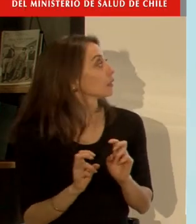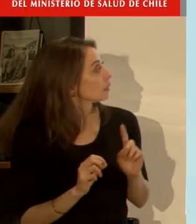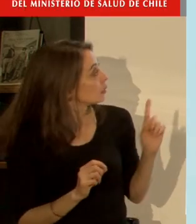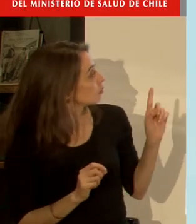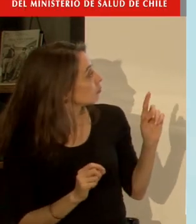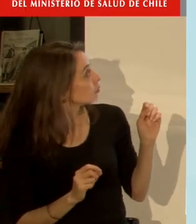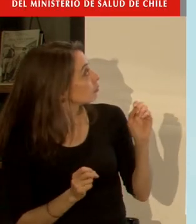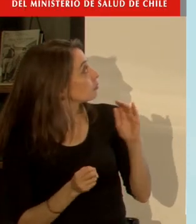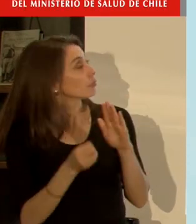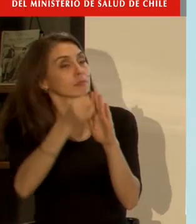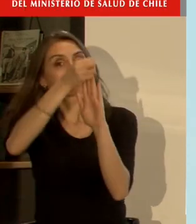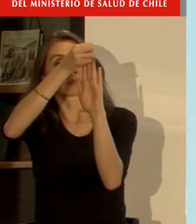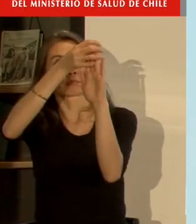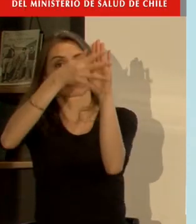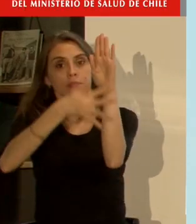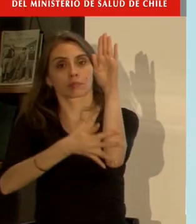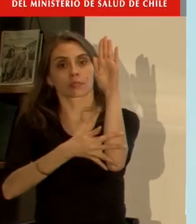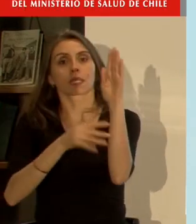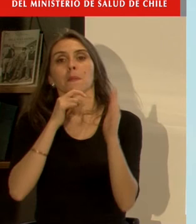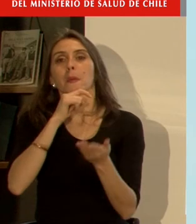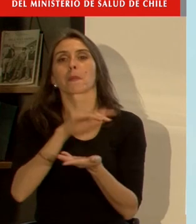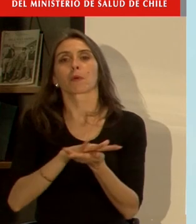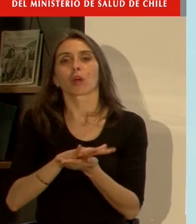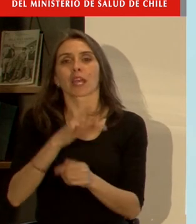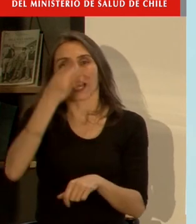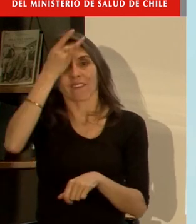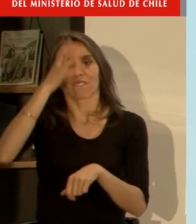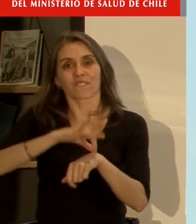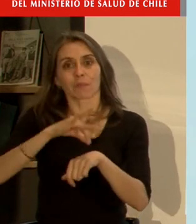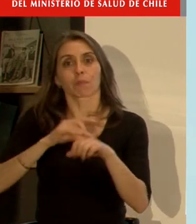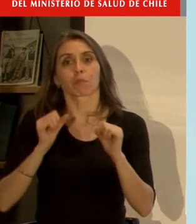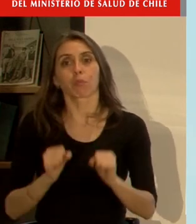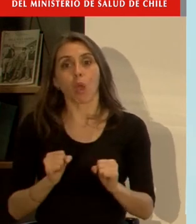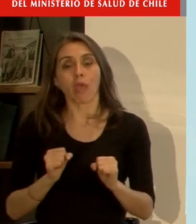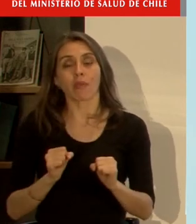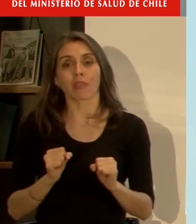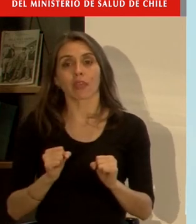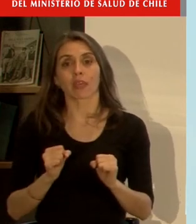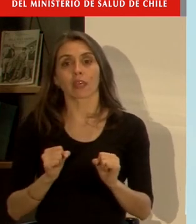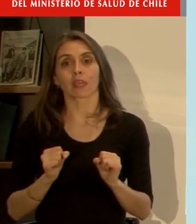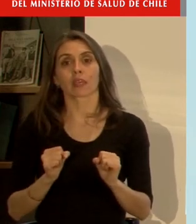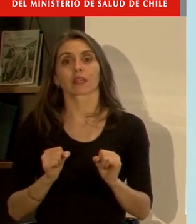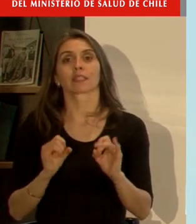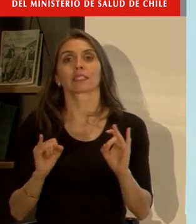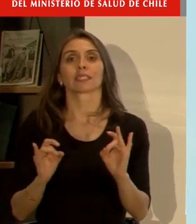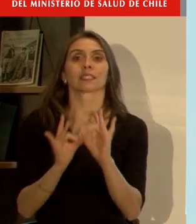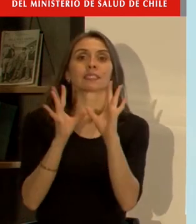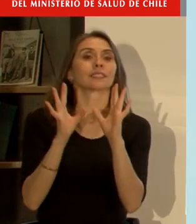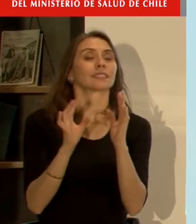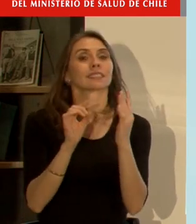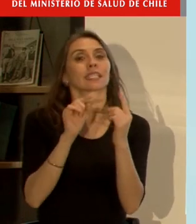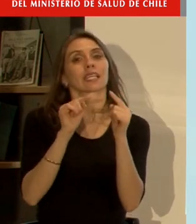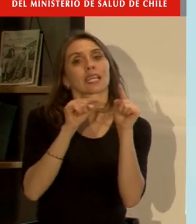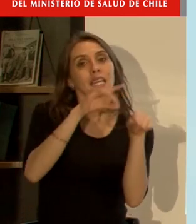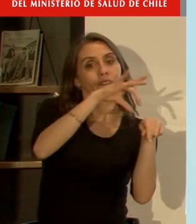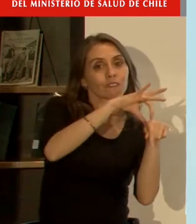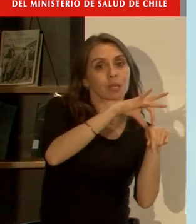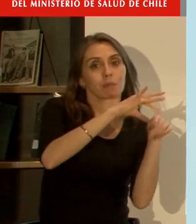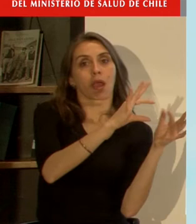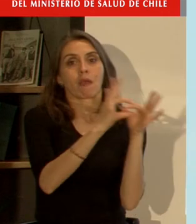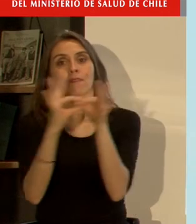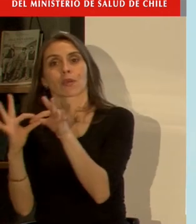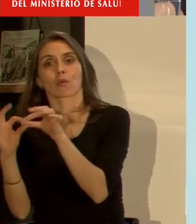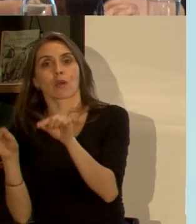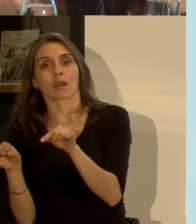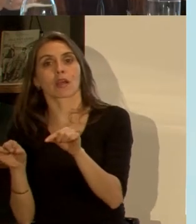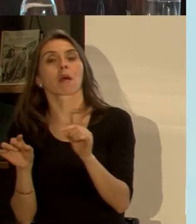una lista de enfermedades es un ejemplo enfermedades que podrían ocurrirnos si ocurre tal cosa verdad por ejemplo